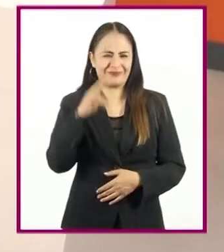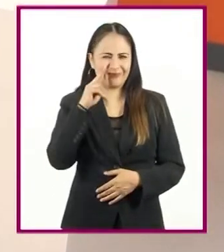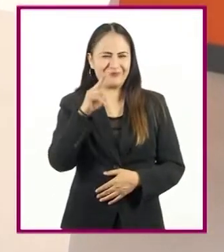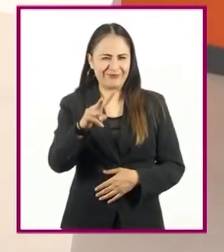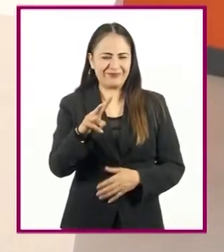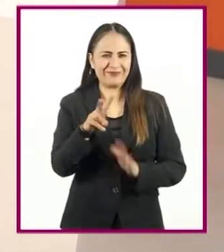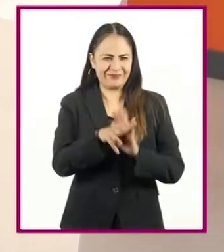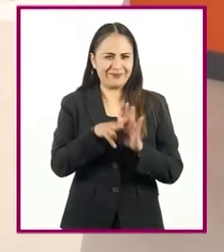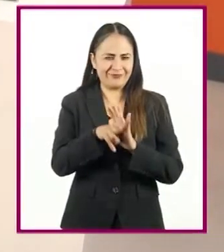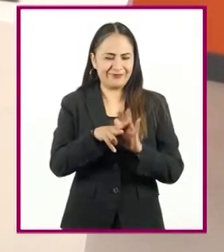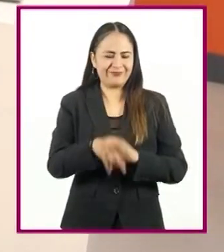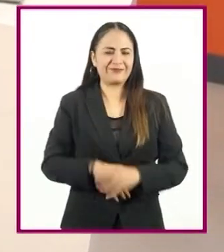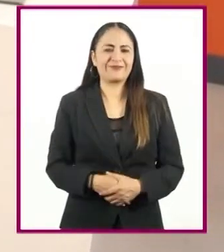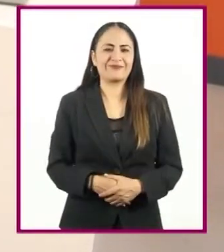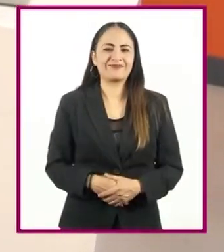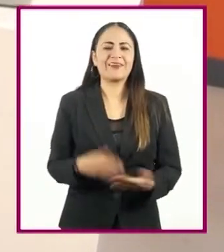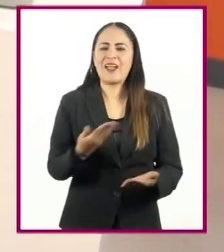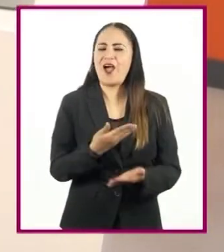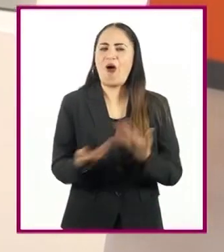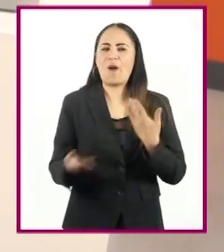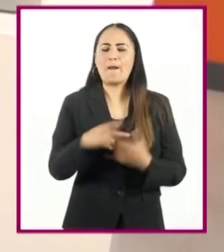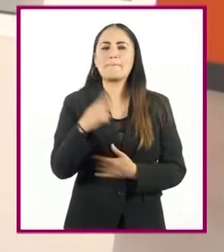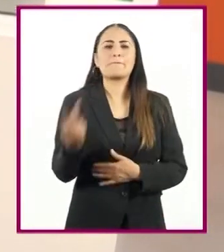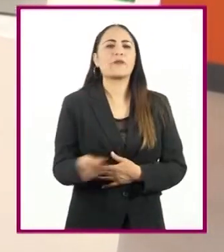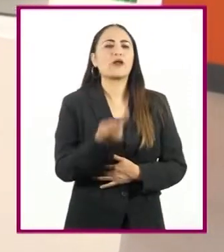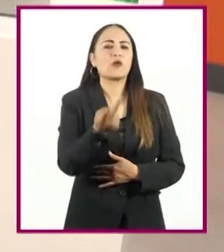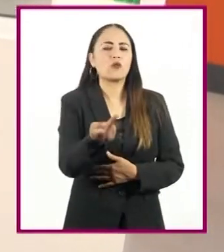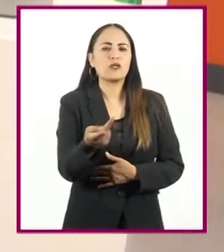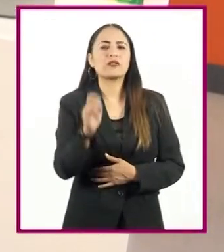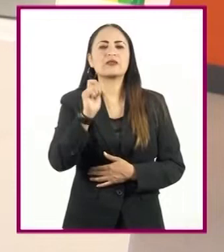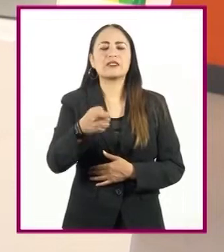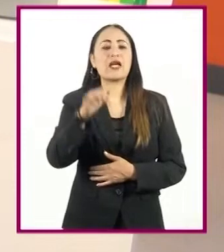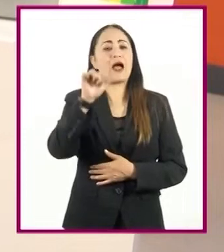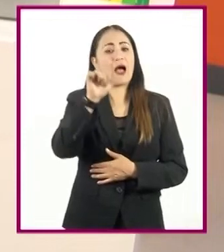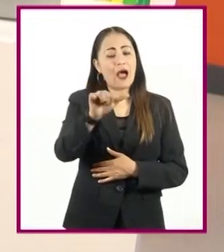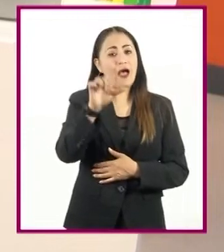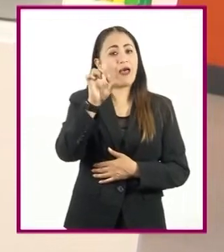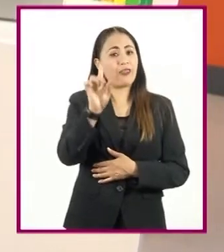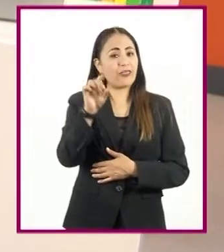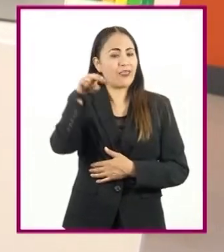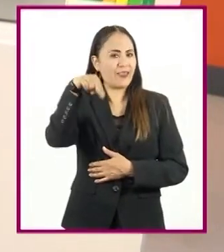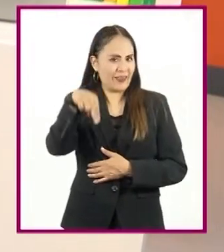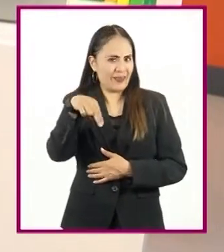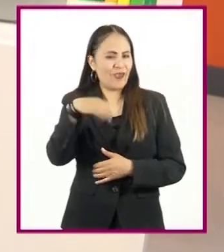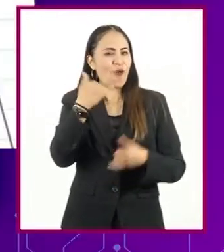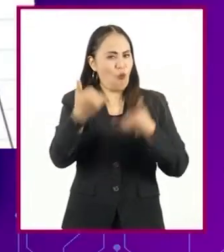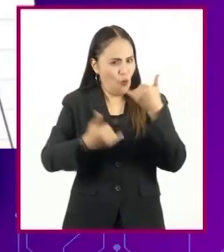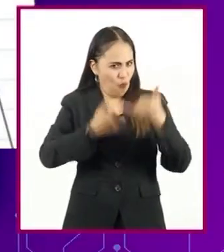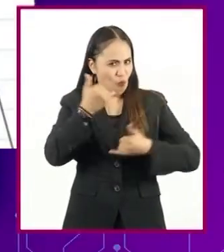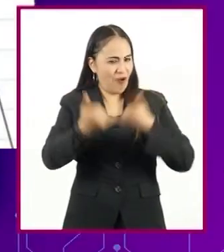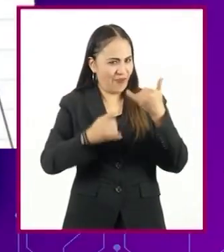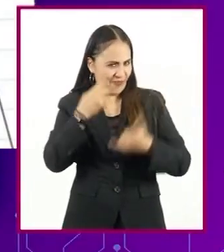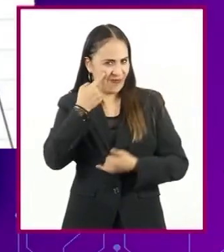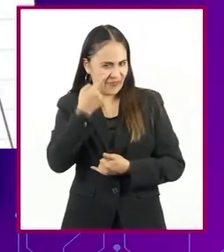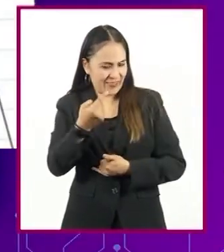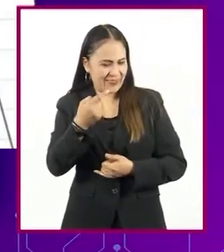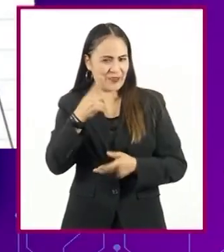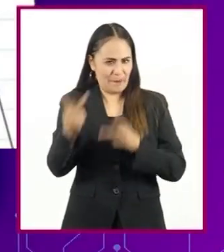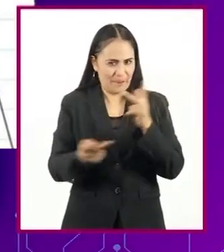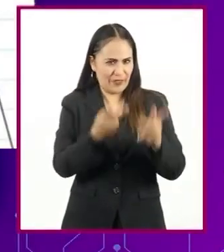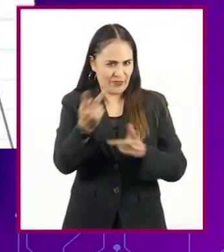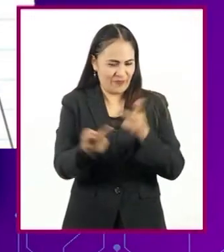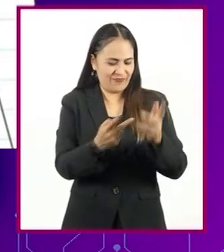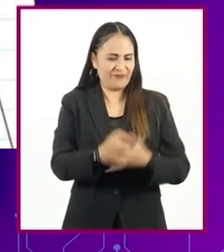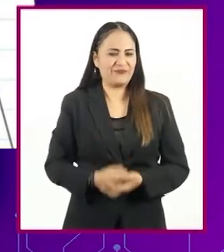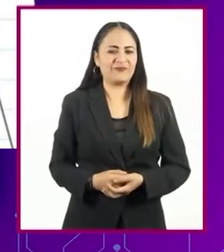tema. Ahora preguntaremos acerca del ADN. Volvamos al juego. Y la pregunta